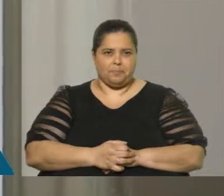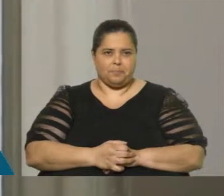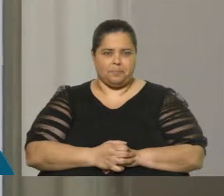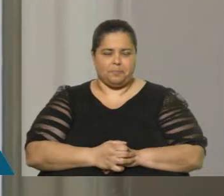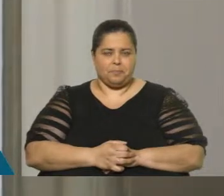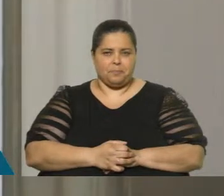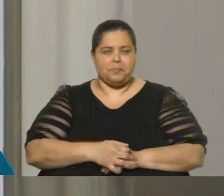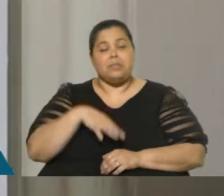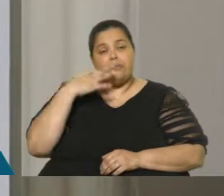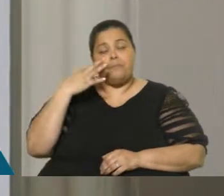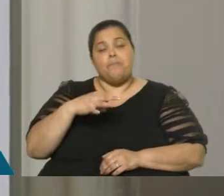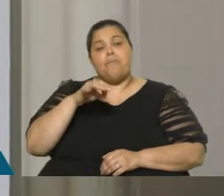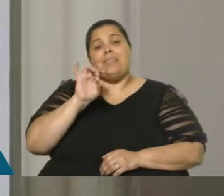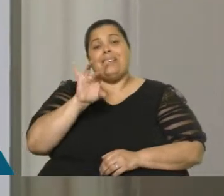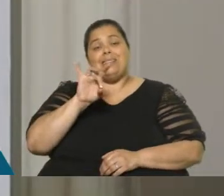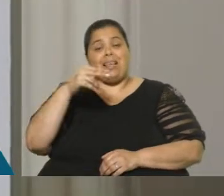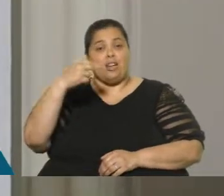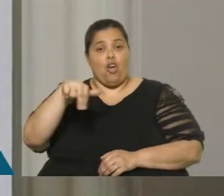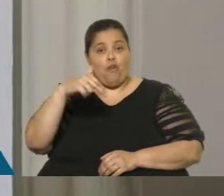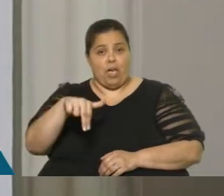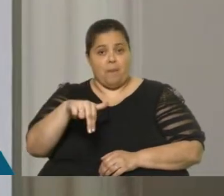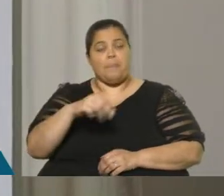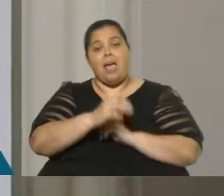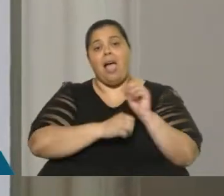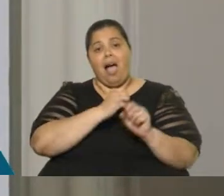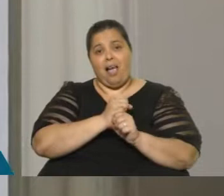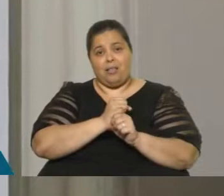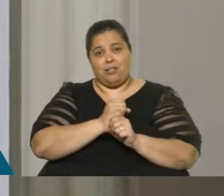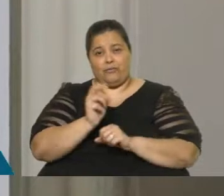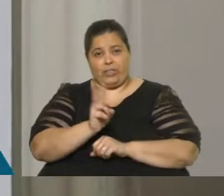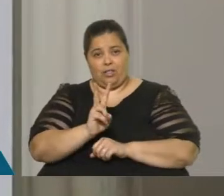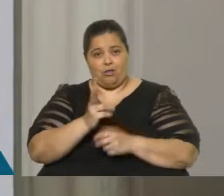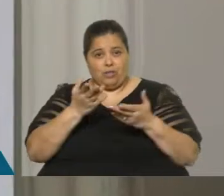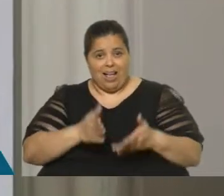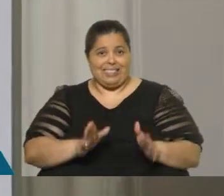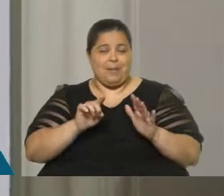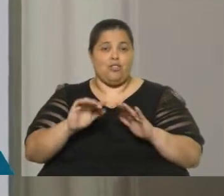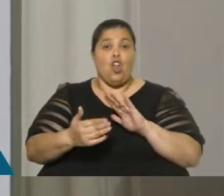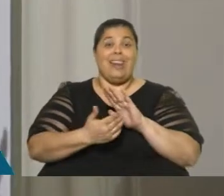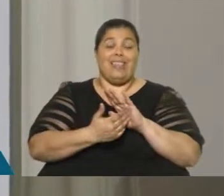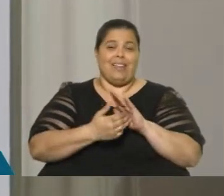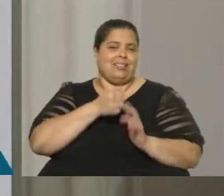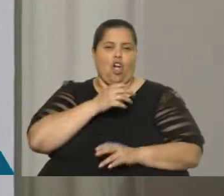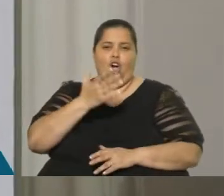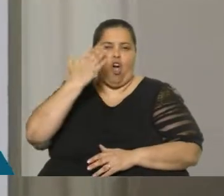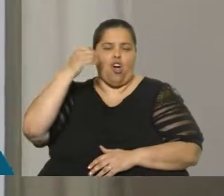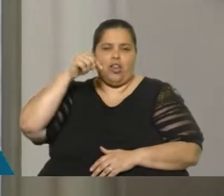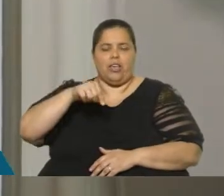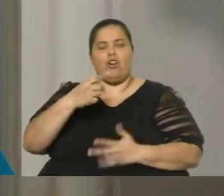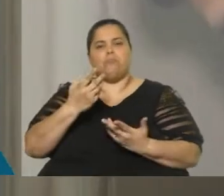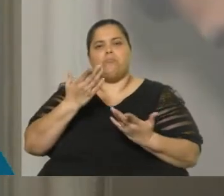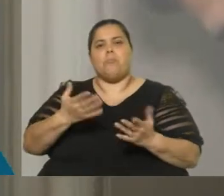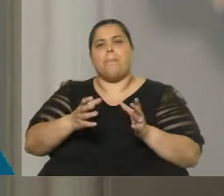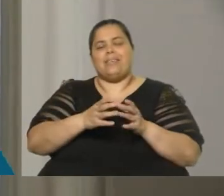Es así compañeros, 15 de noviembre de 1922 fue el nacimiento de este líder histórico del Partido Nacional, escritor, maestro,